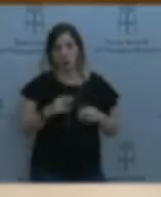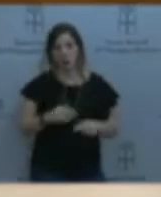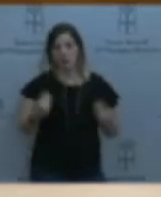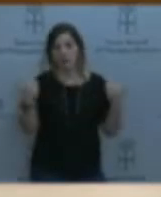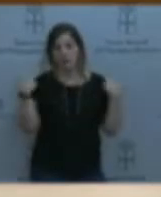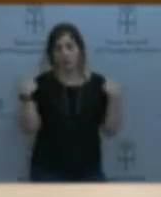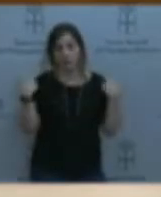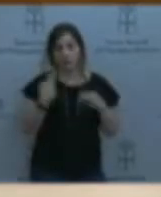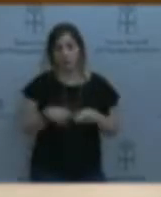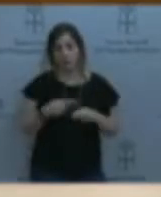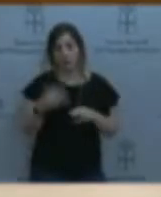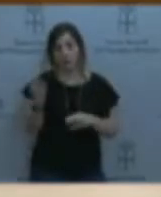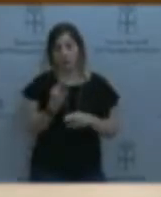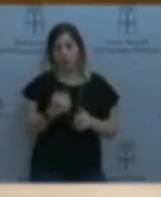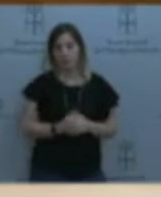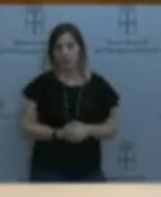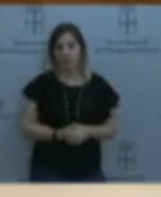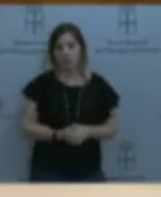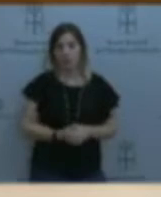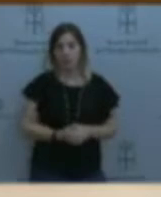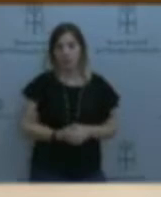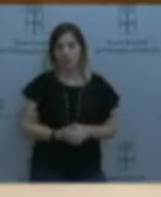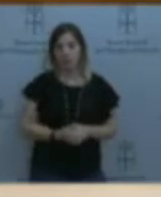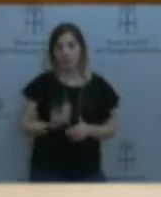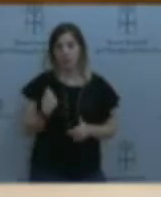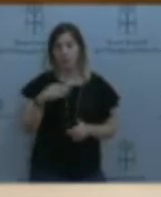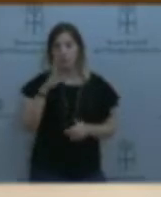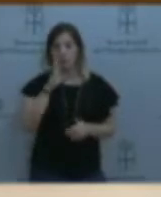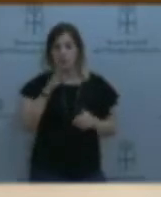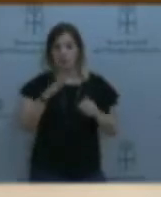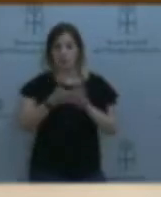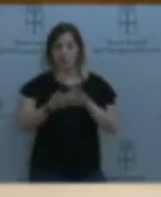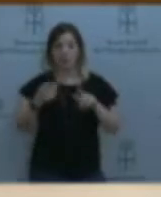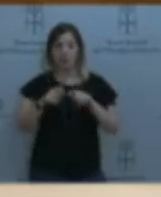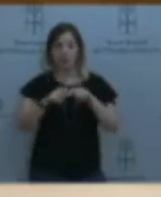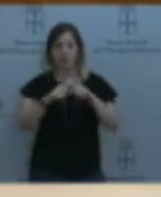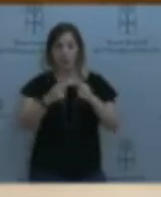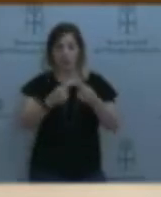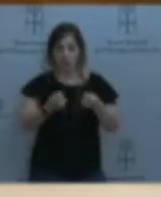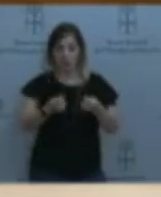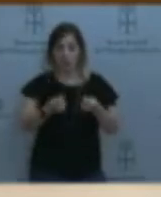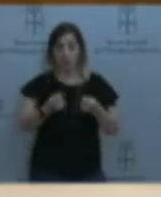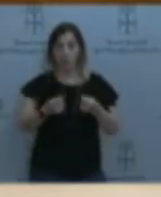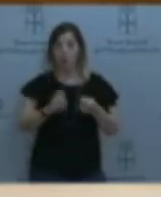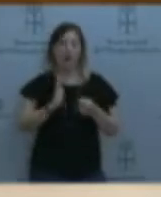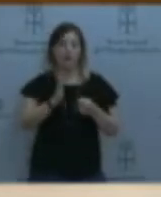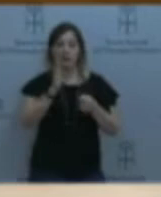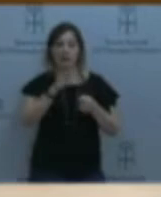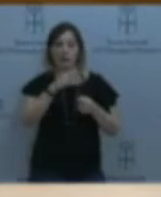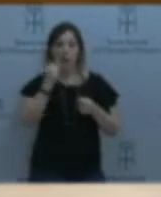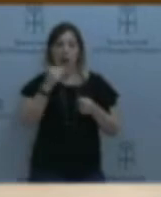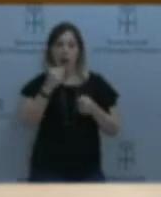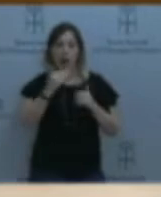Del deterioro que yo le hablo, pues tiene que ver lo primero y más grave con los menores, eso que tanto decimos